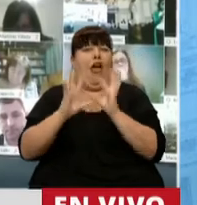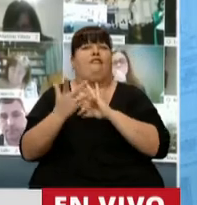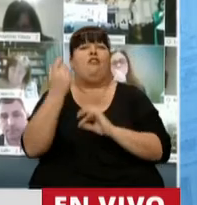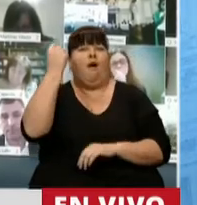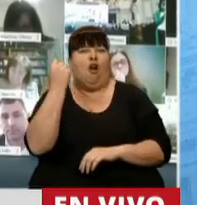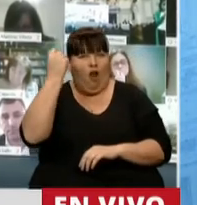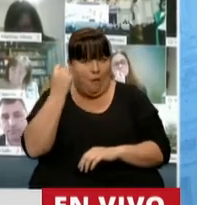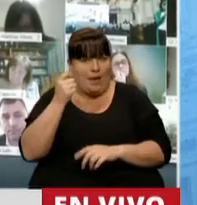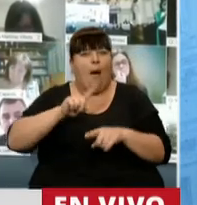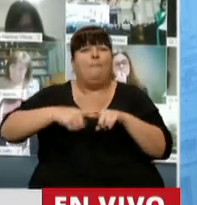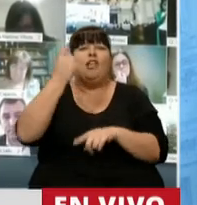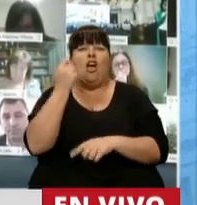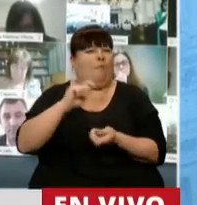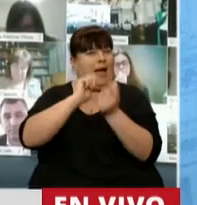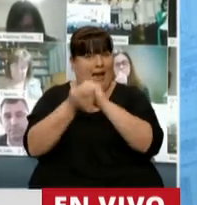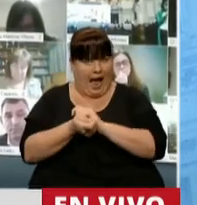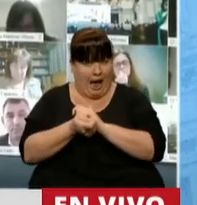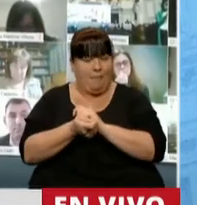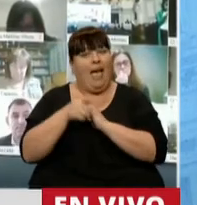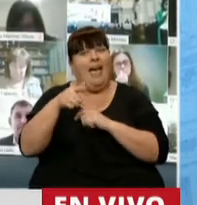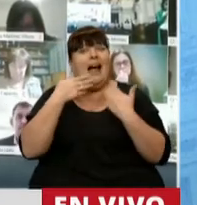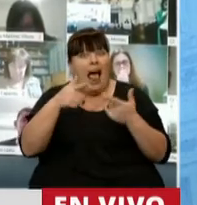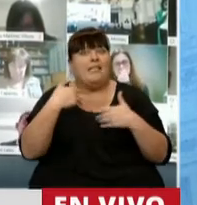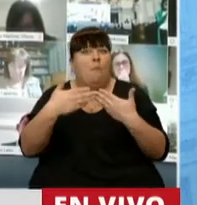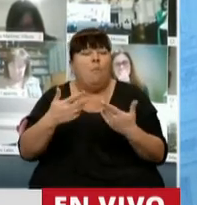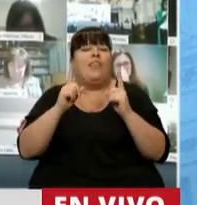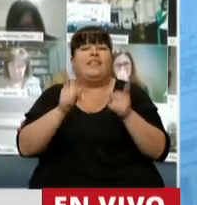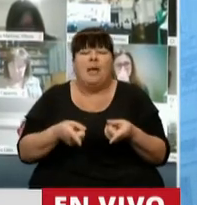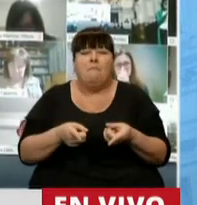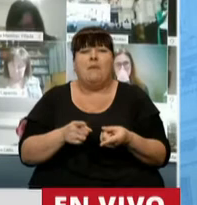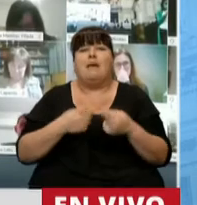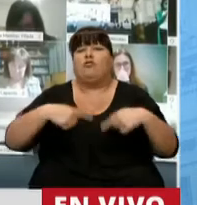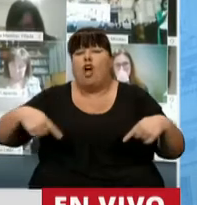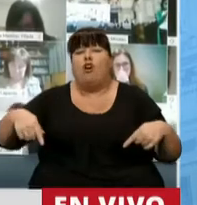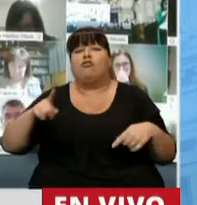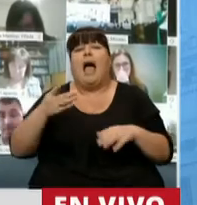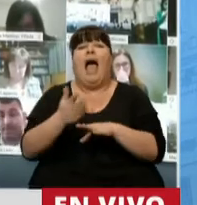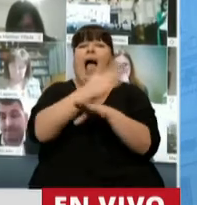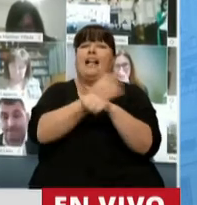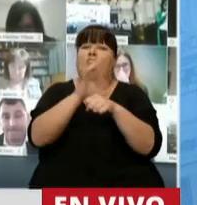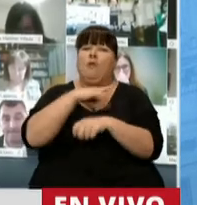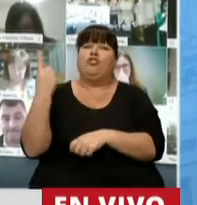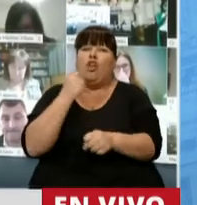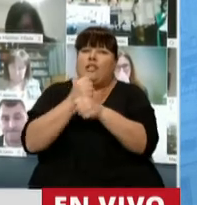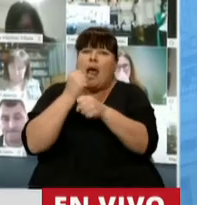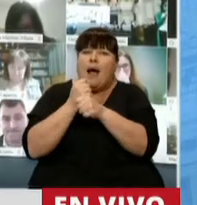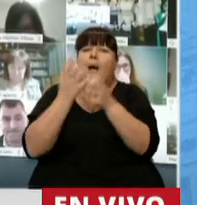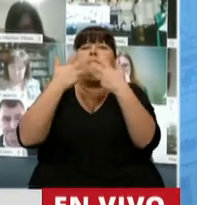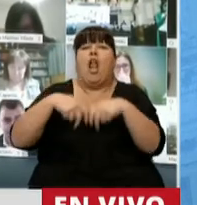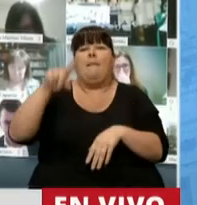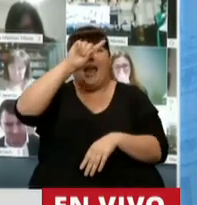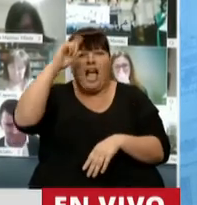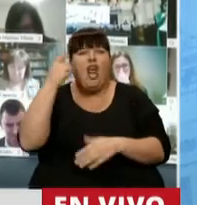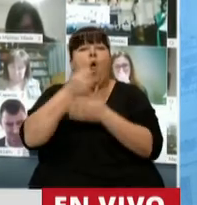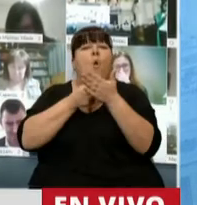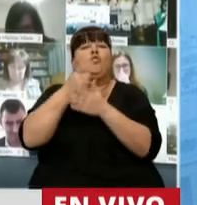económico, cambió una política económica. Y eso nos permitió, entre otras cosas, que antes de la pandemia estemos trabajando en un programa nacional